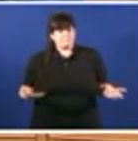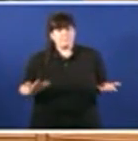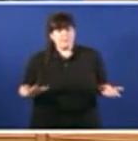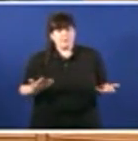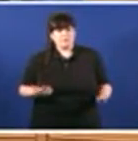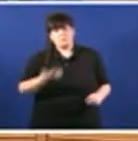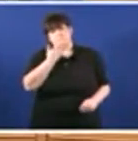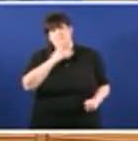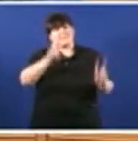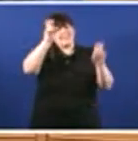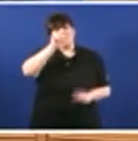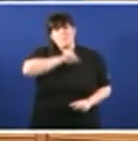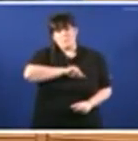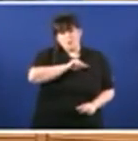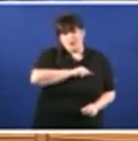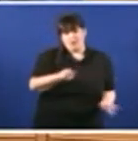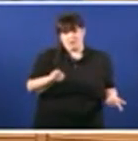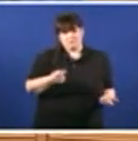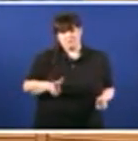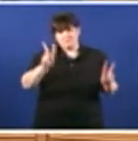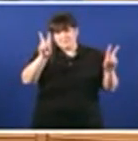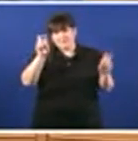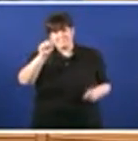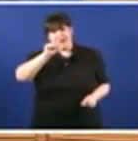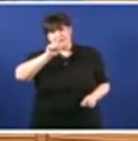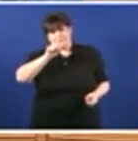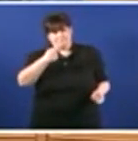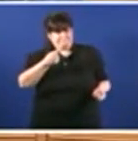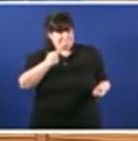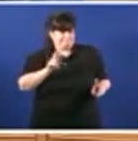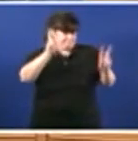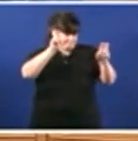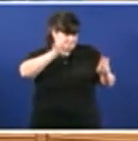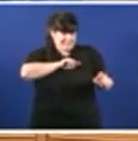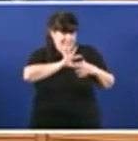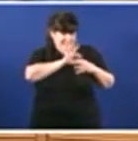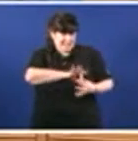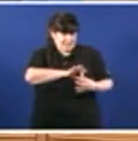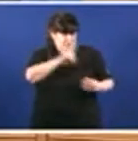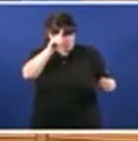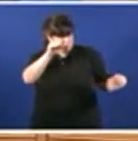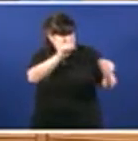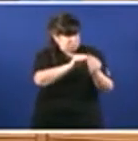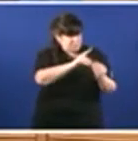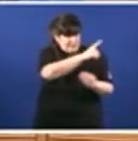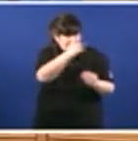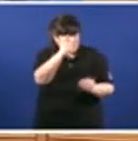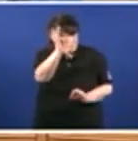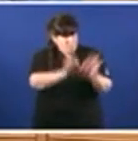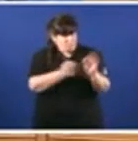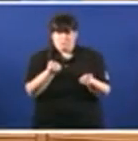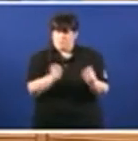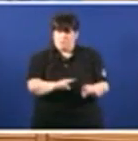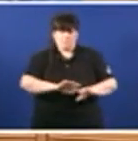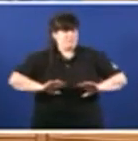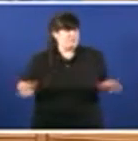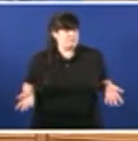sobre as cuestións morais e as cuestións éticas non temos por que coincidir plenamente eu dende